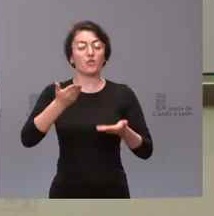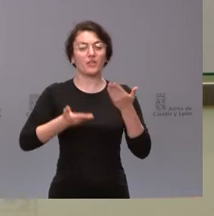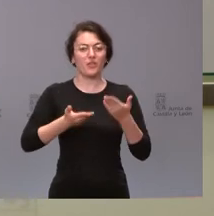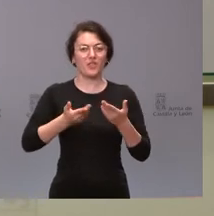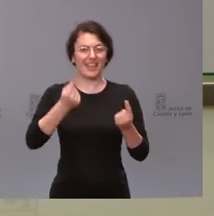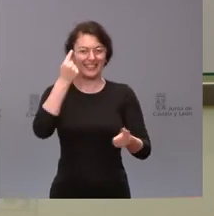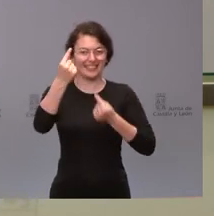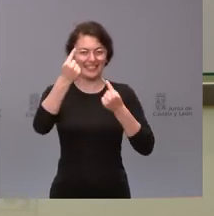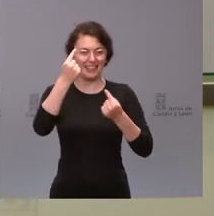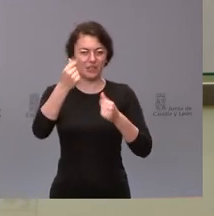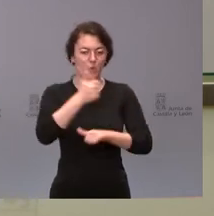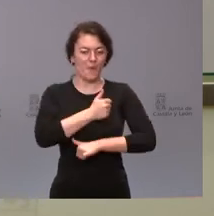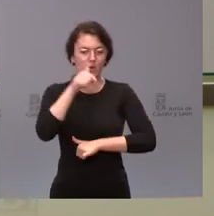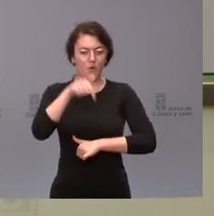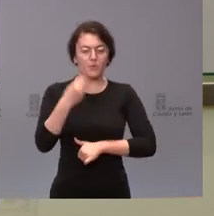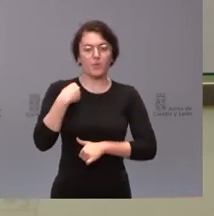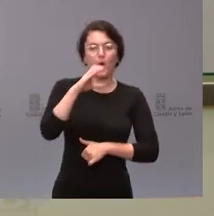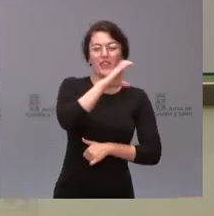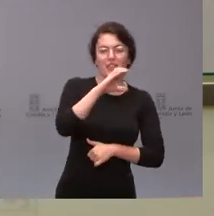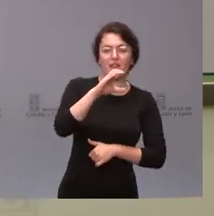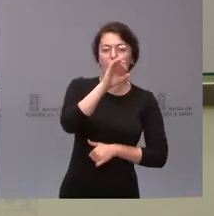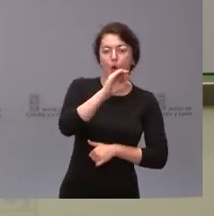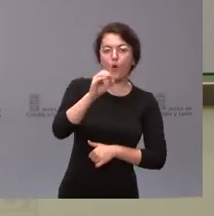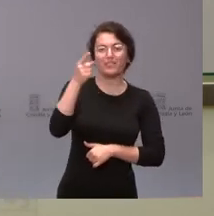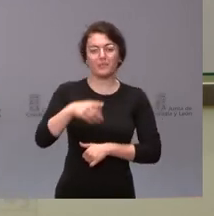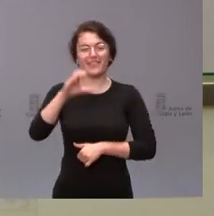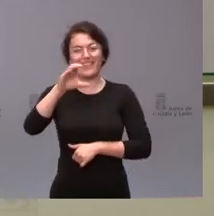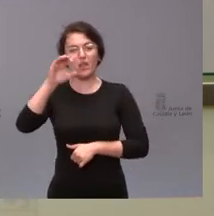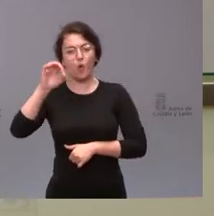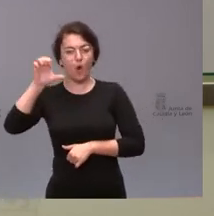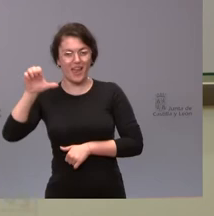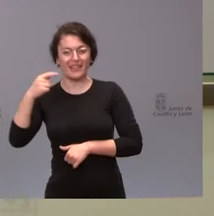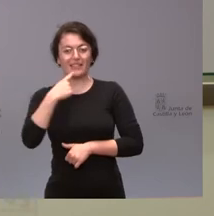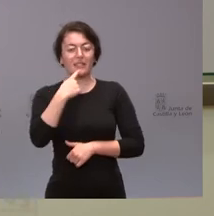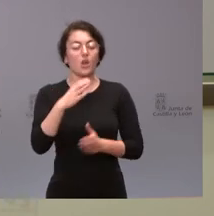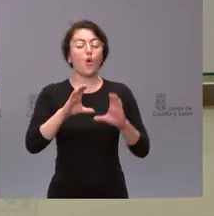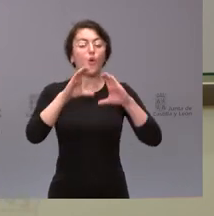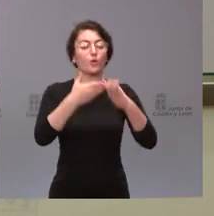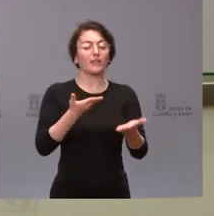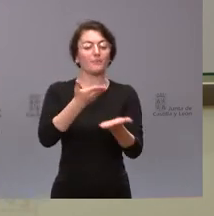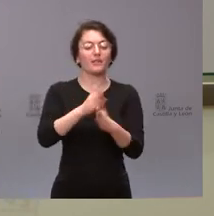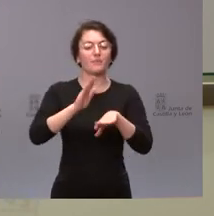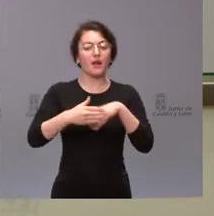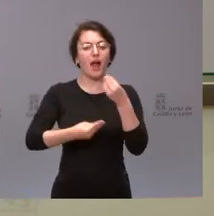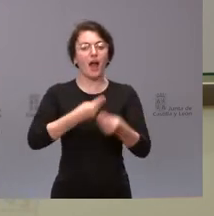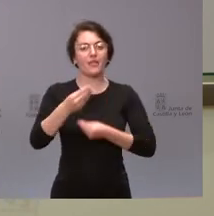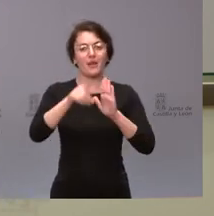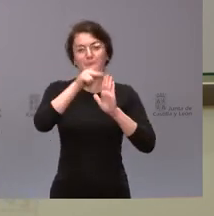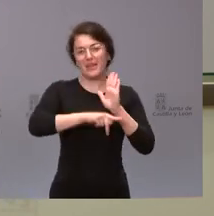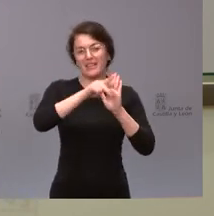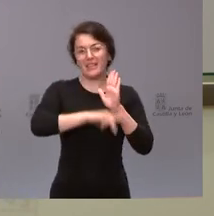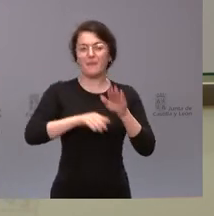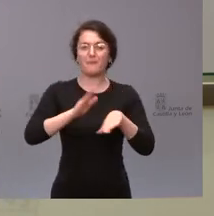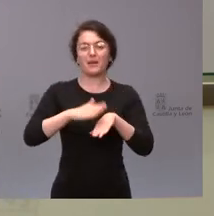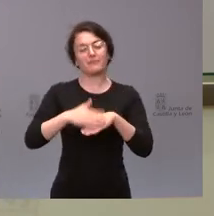tanto Comisiones Obreras como la COE instaban a la Junta a que pusiera en marcha medidas de dinamización, como puede ser la rehabilitación de